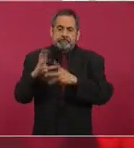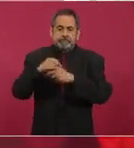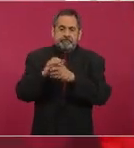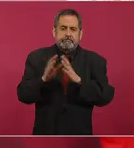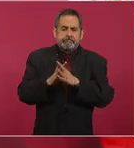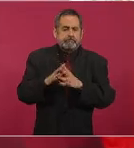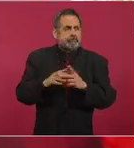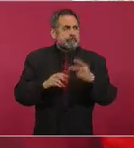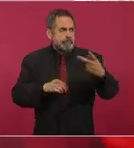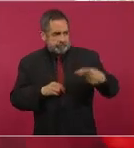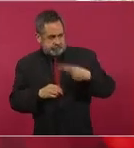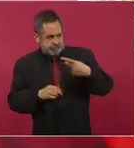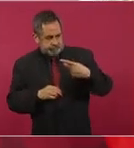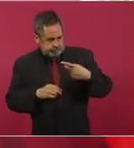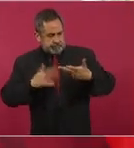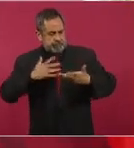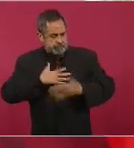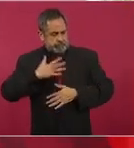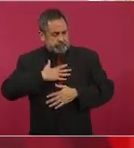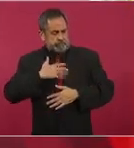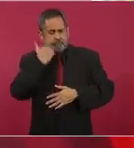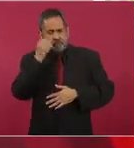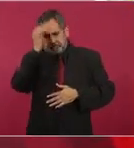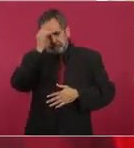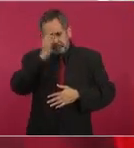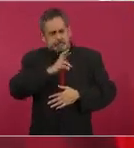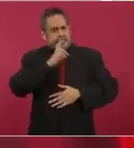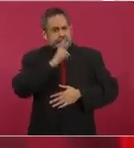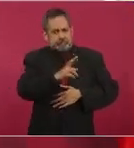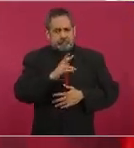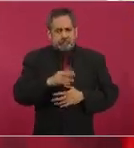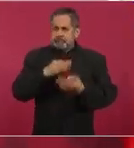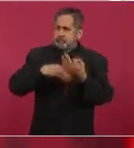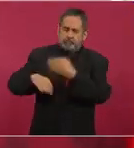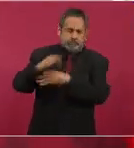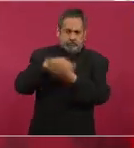ser tomados en cuenta, a todos.